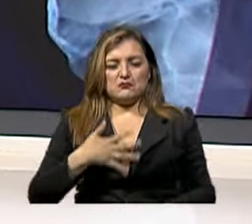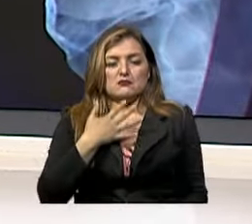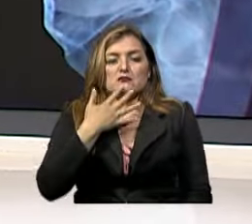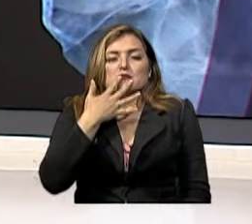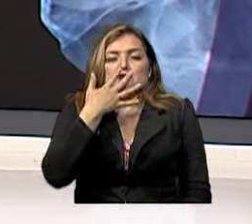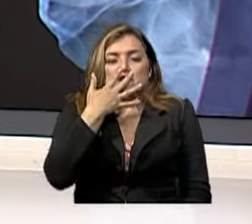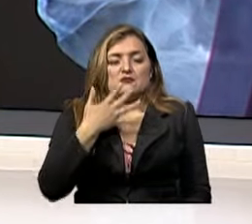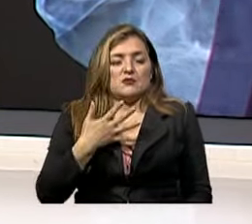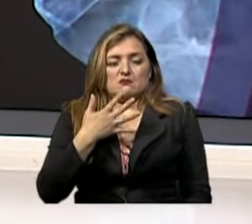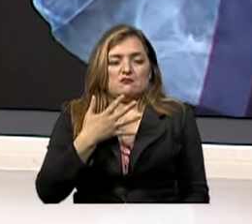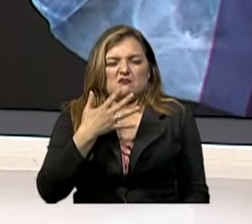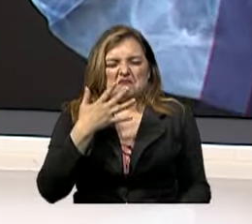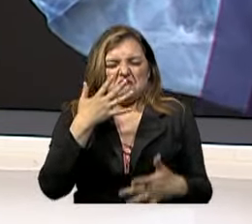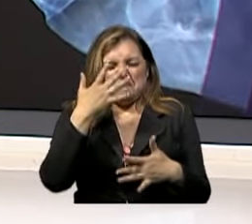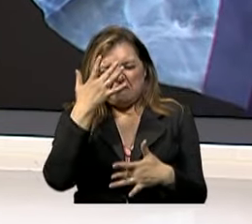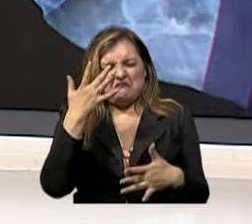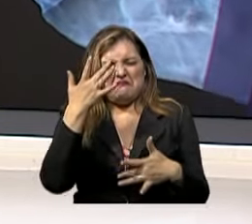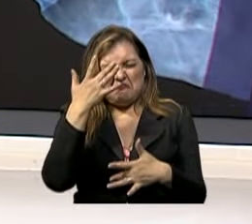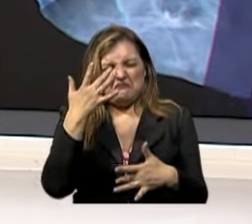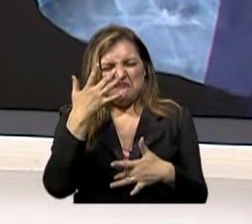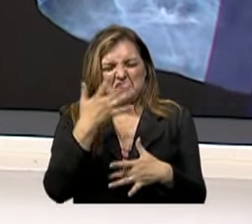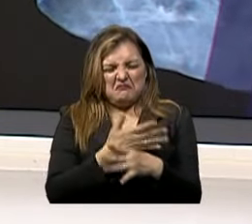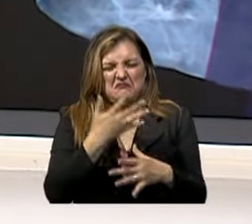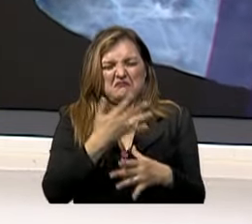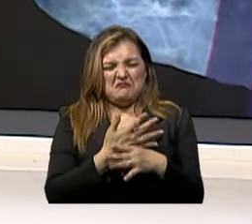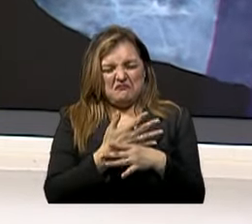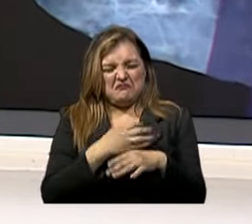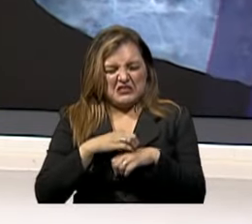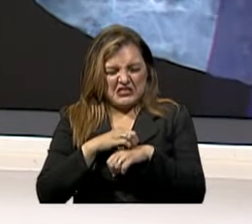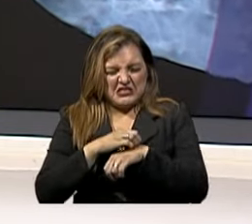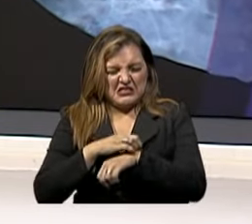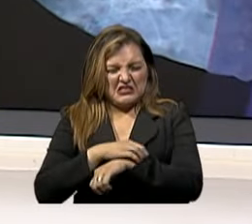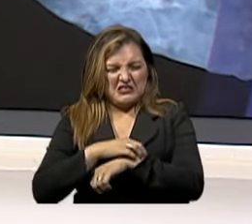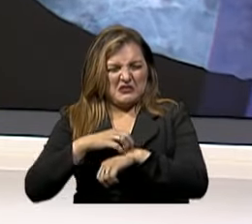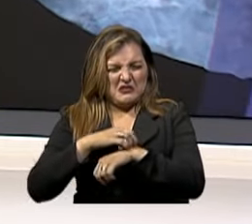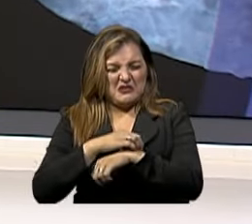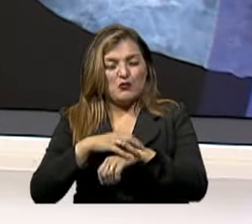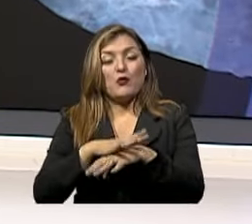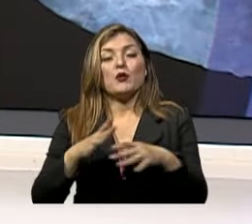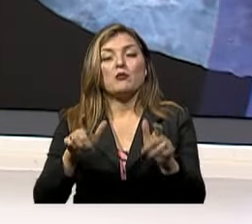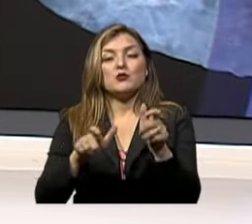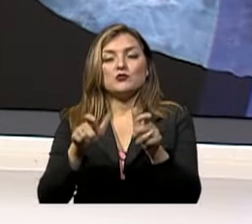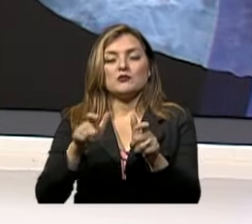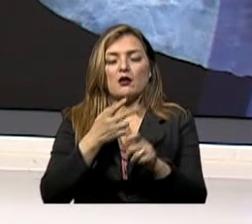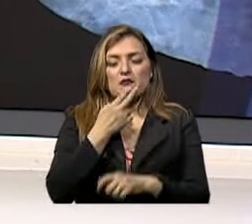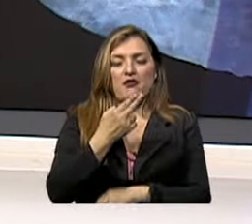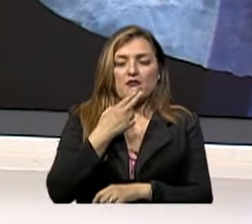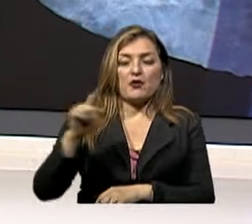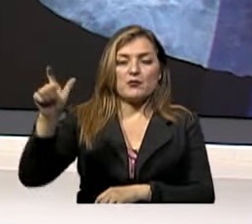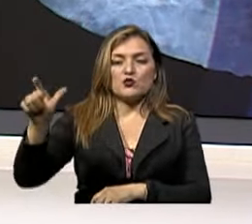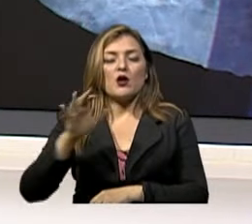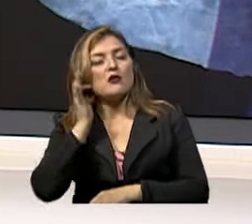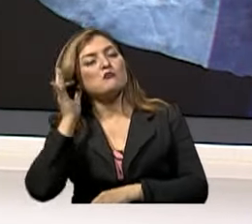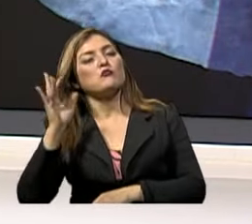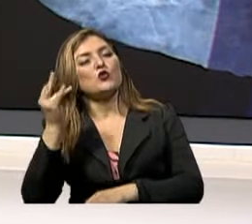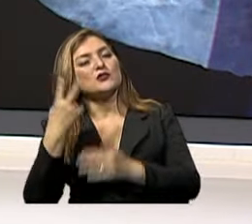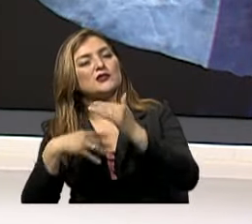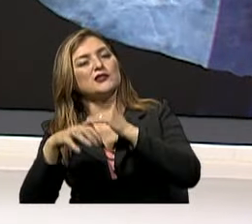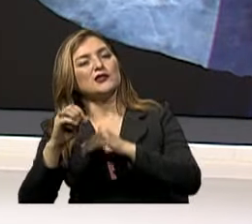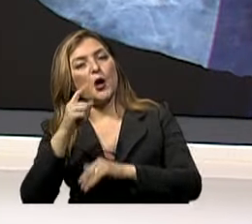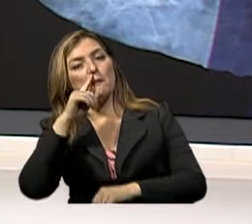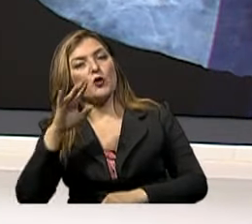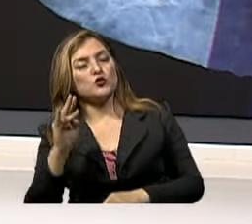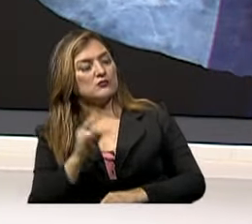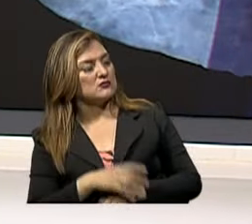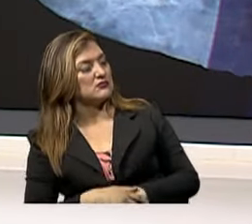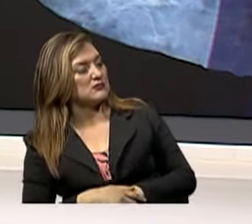Y no solamente afecta al fumador activo Es decir, al que fuma Pero también puede afectar a las personas que están al lado Es decir, la esposa o el esposo